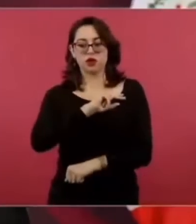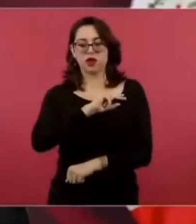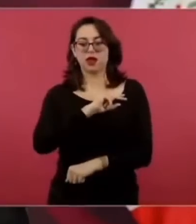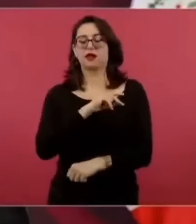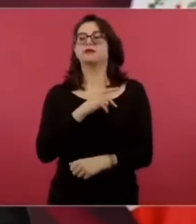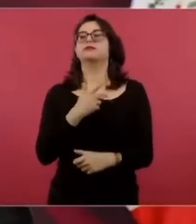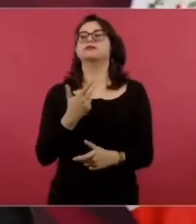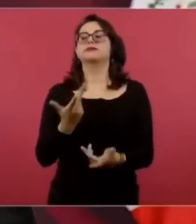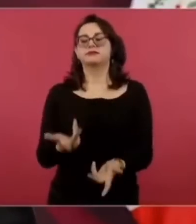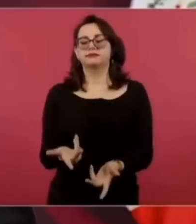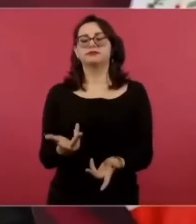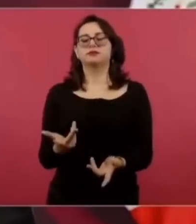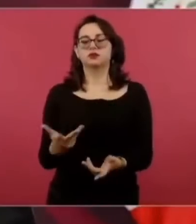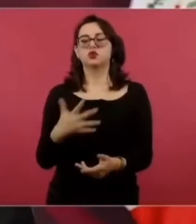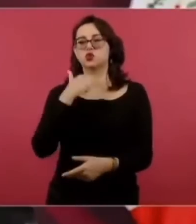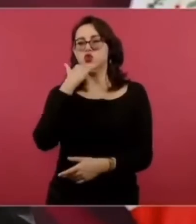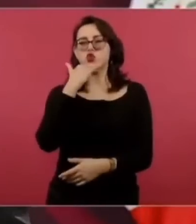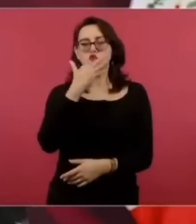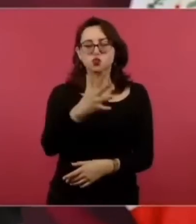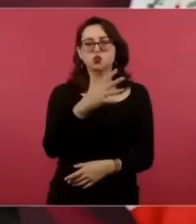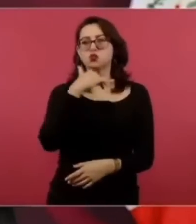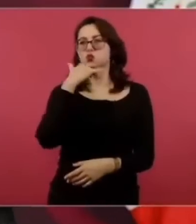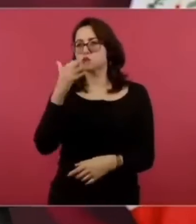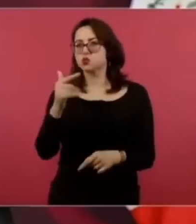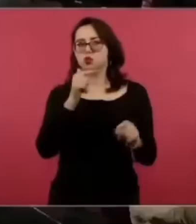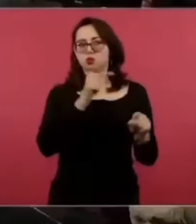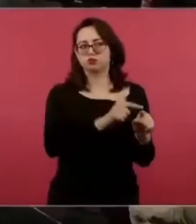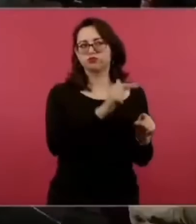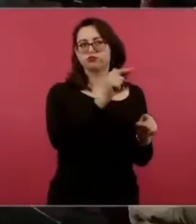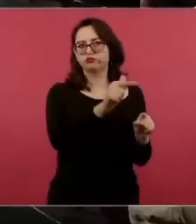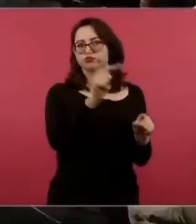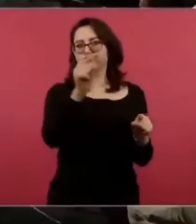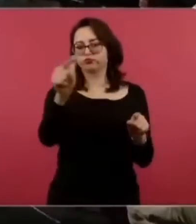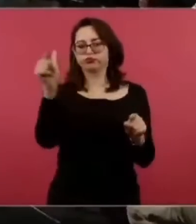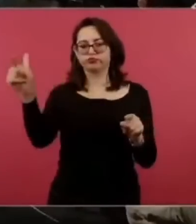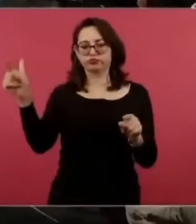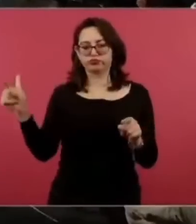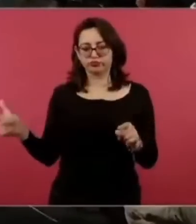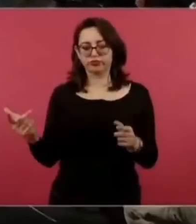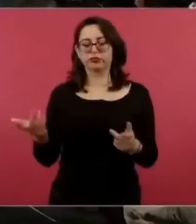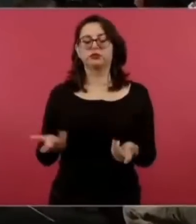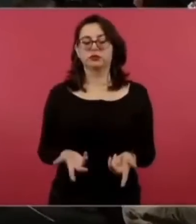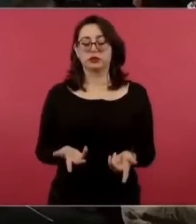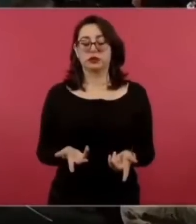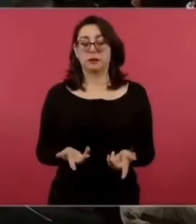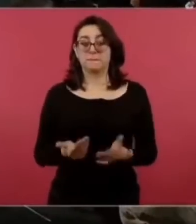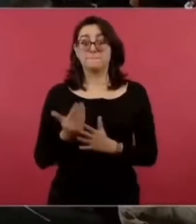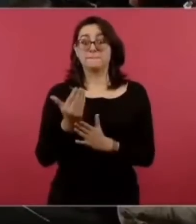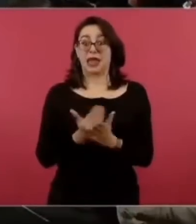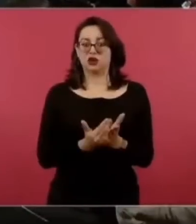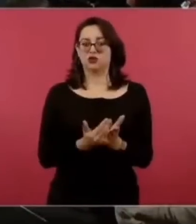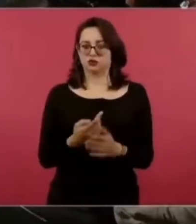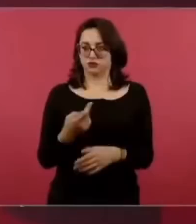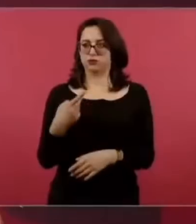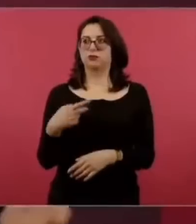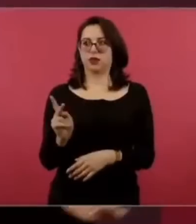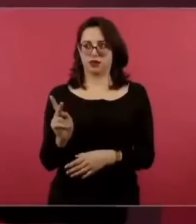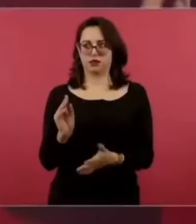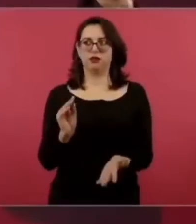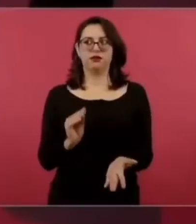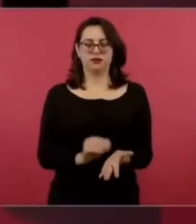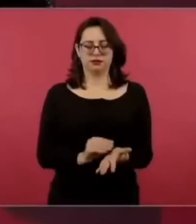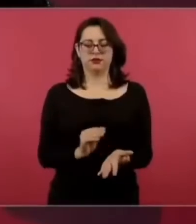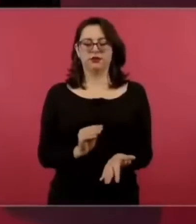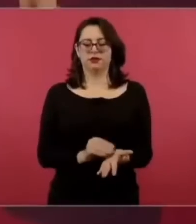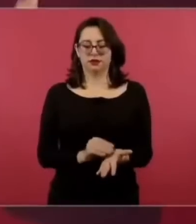señalando en el caso del Estado de México hay todavía otros muy pocos ya estados y